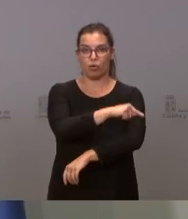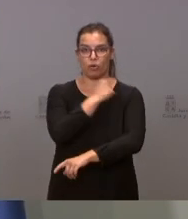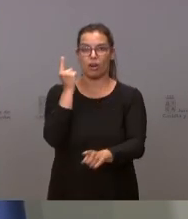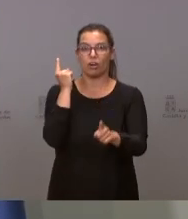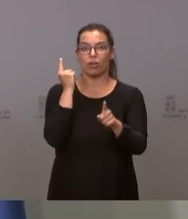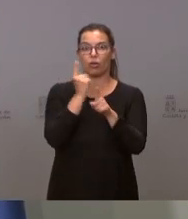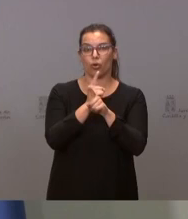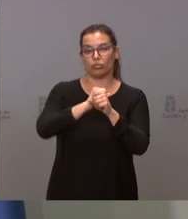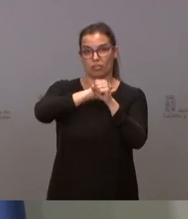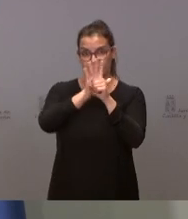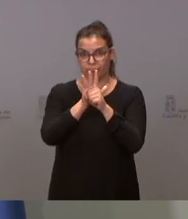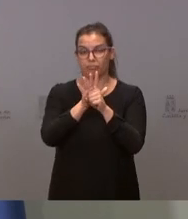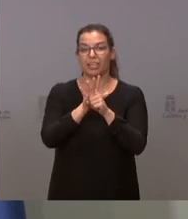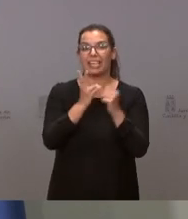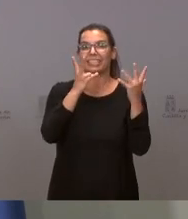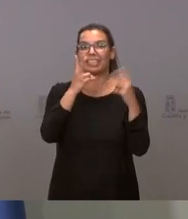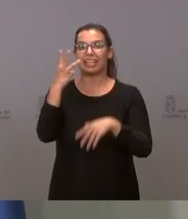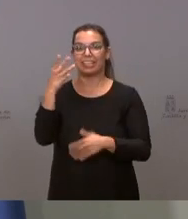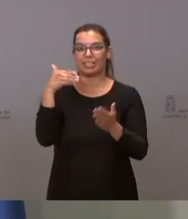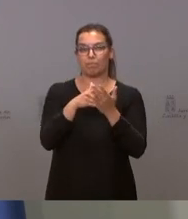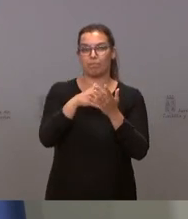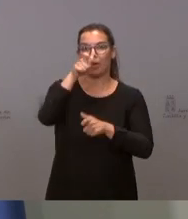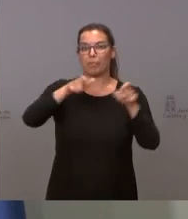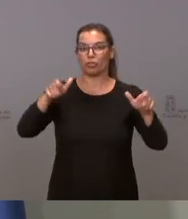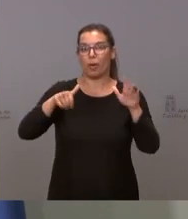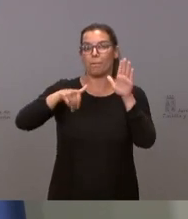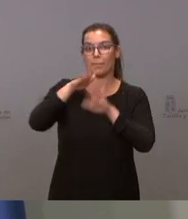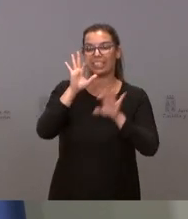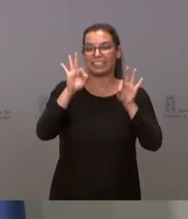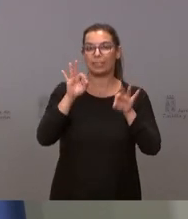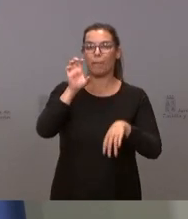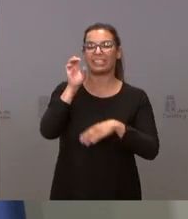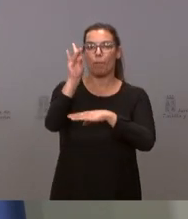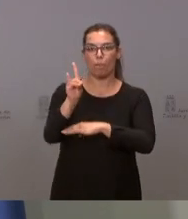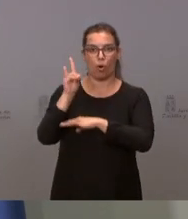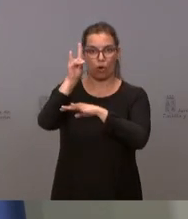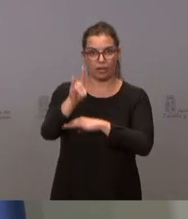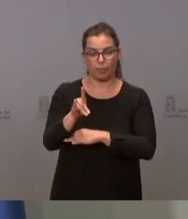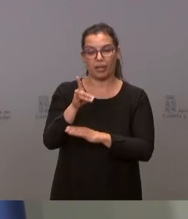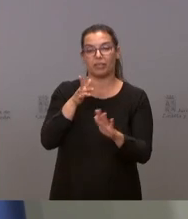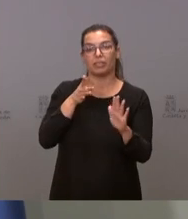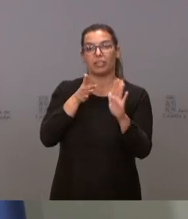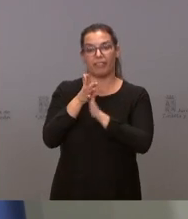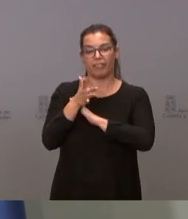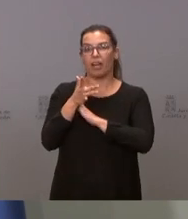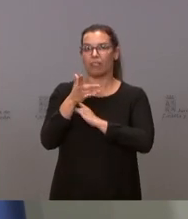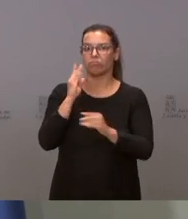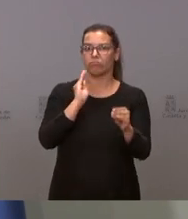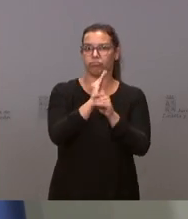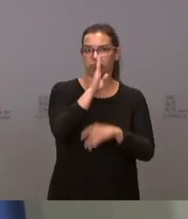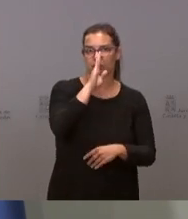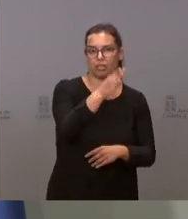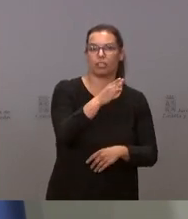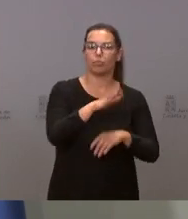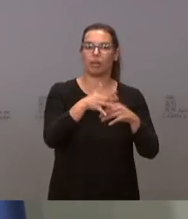COVID-19 a más de 73.000 personas en Bolivia. Se trata de una subvención directa que va a